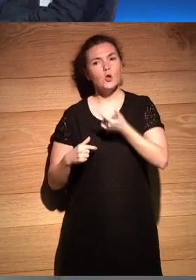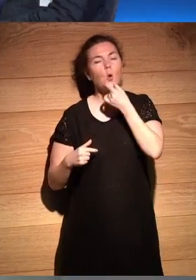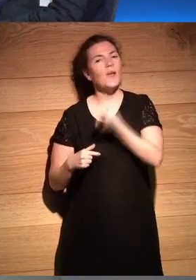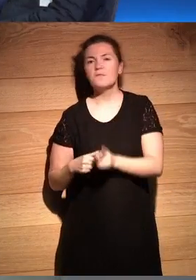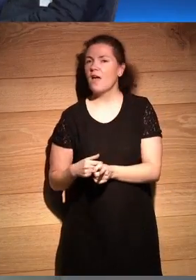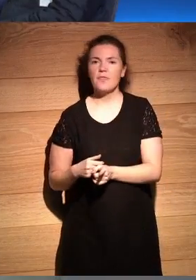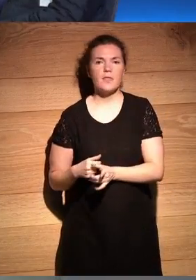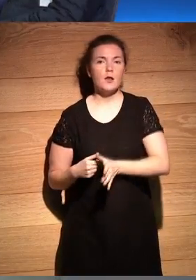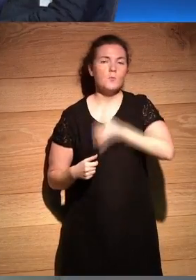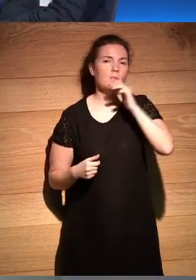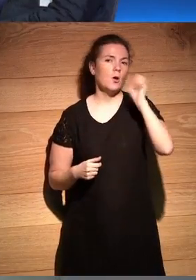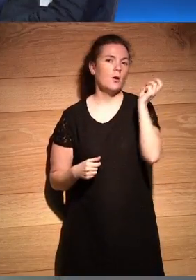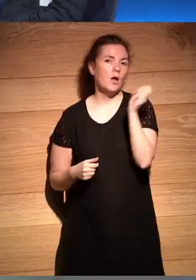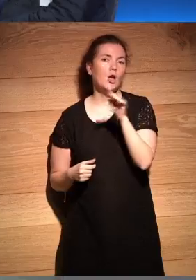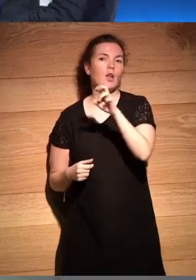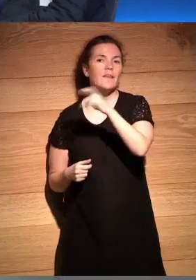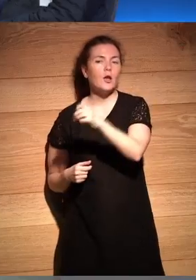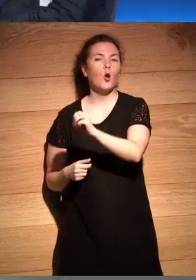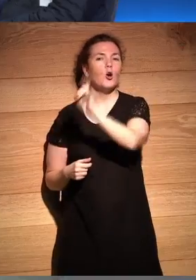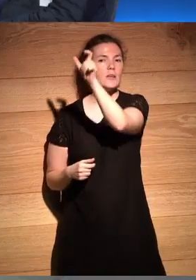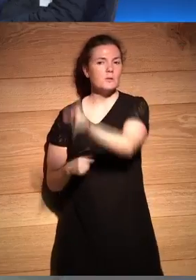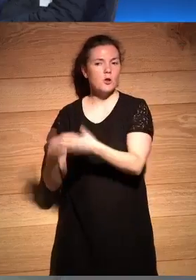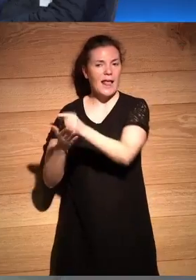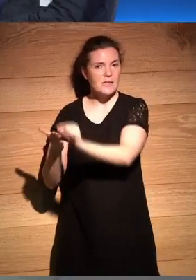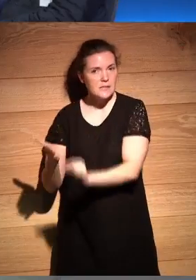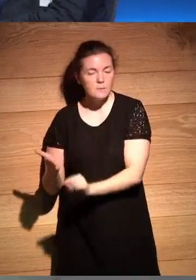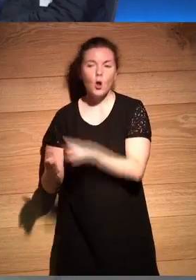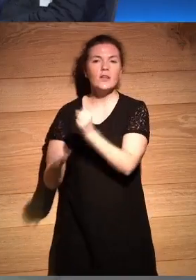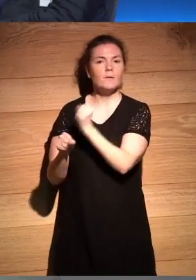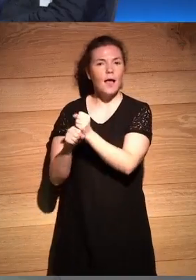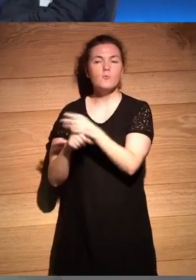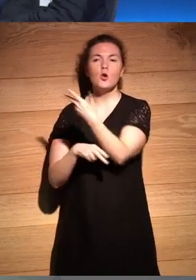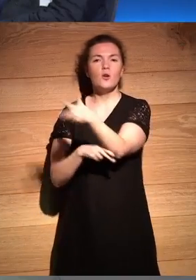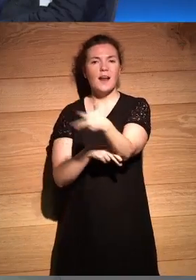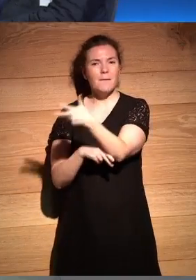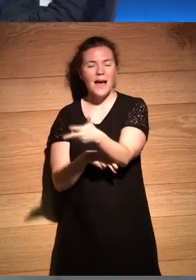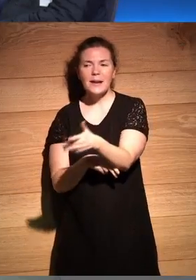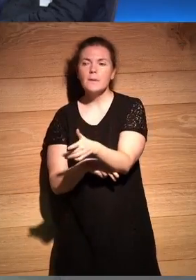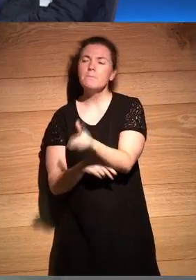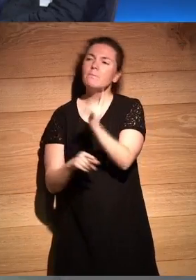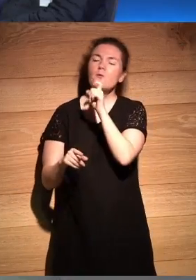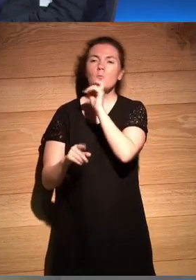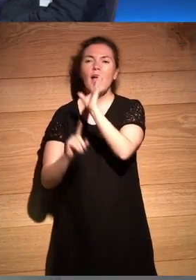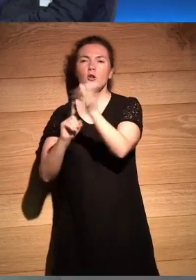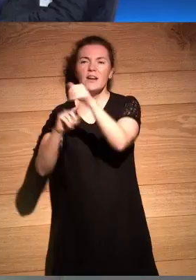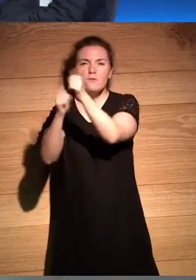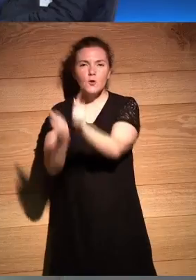por razones diversas Rodrigo escritores gente que escribimos o que trabajamos o filmamos encontrar esa manera de